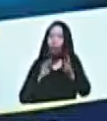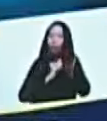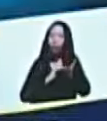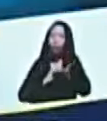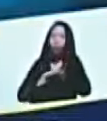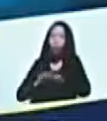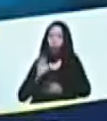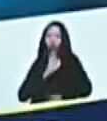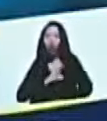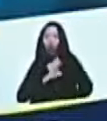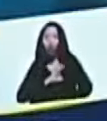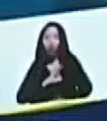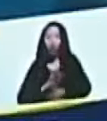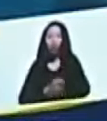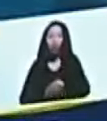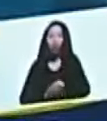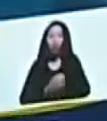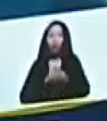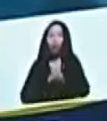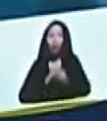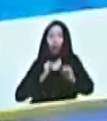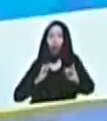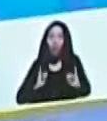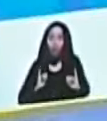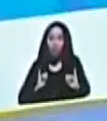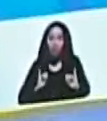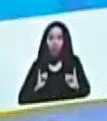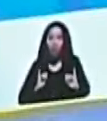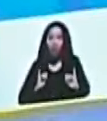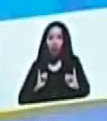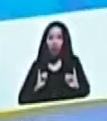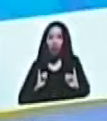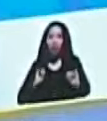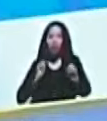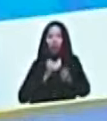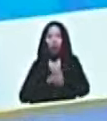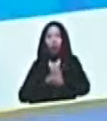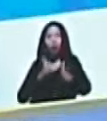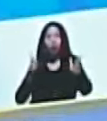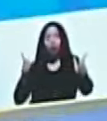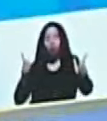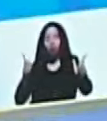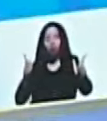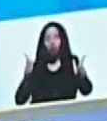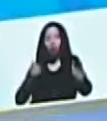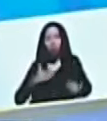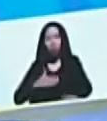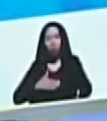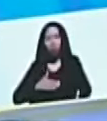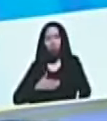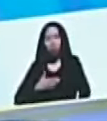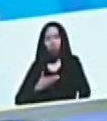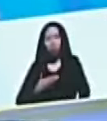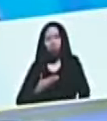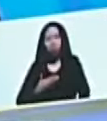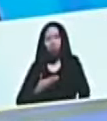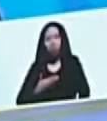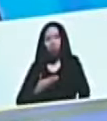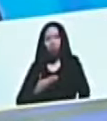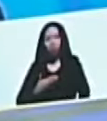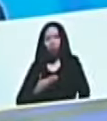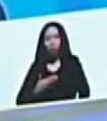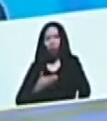de soberanía, de independencia, de democracia, de libertades, que pueda transitar